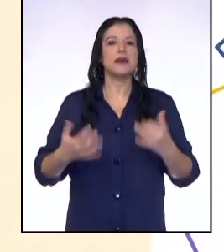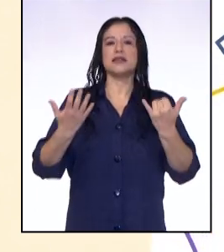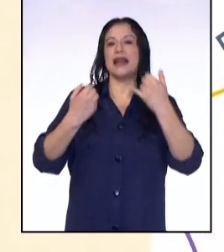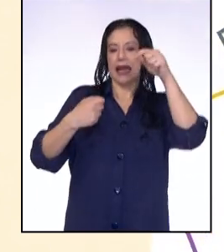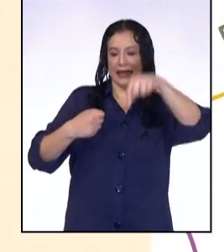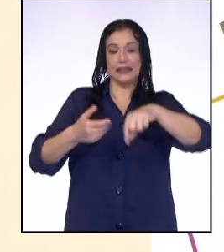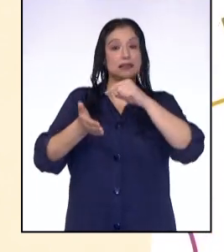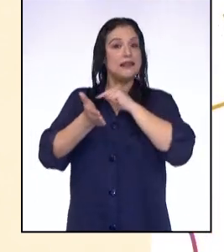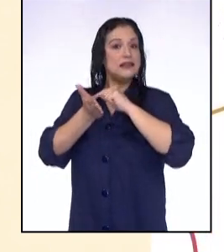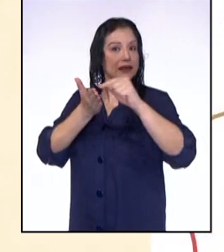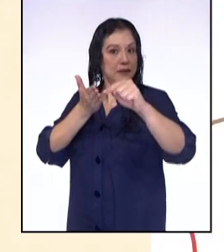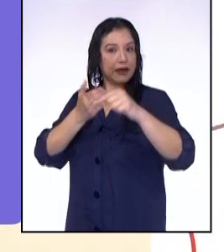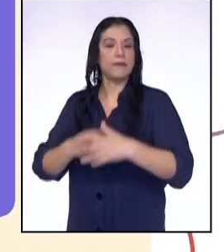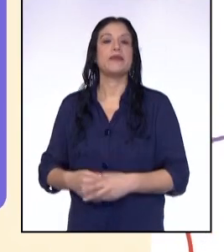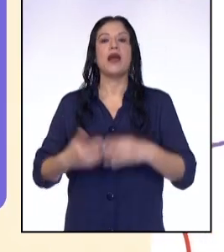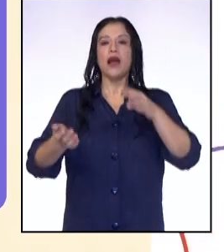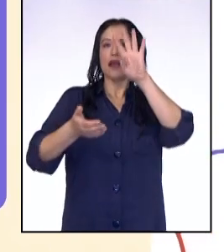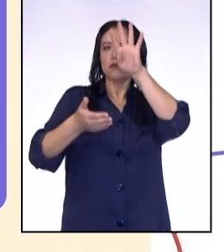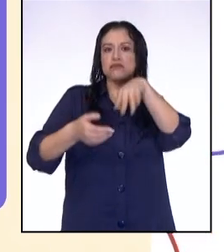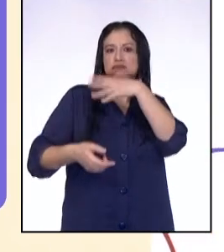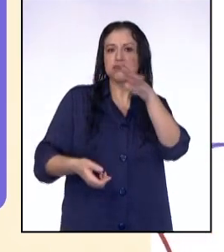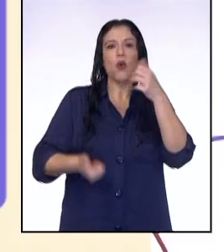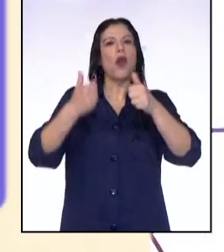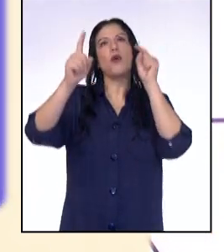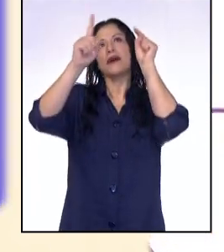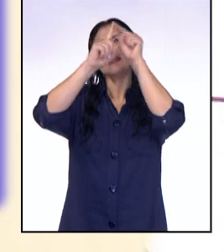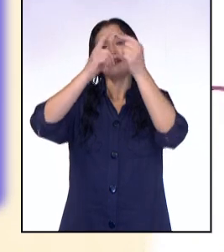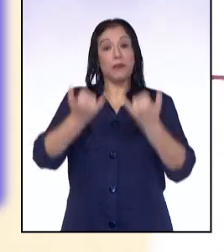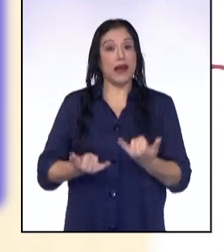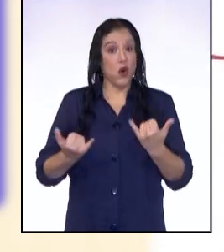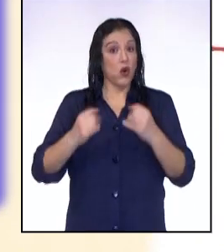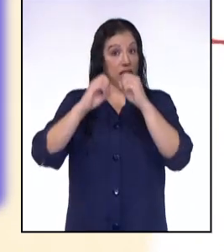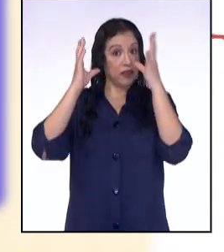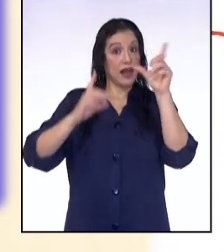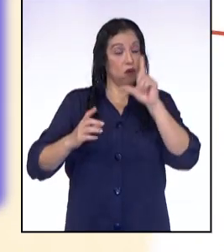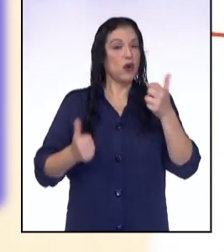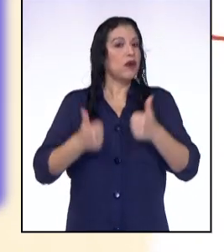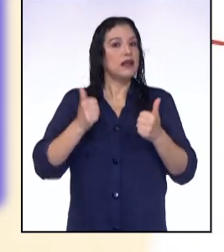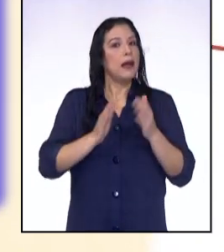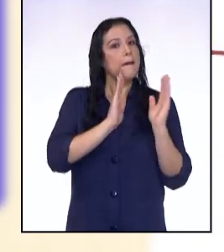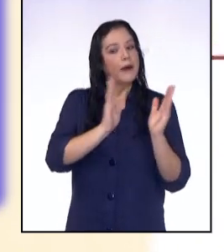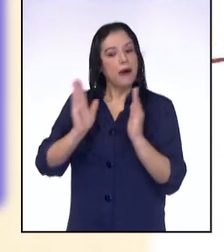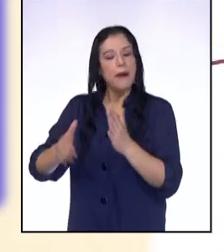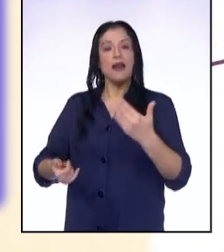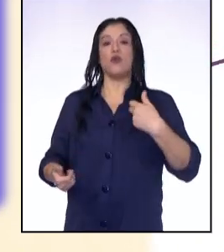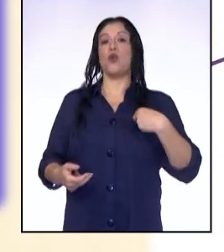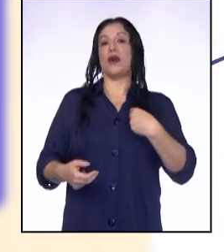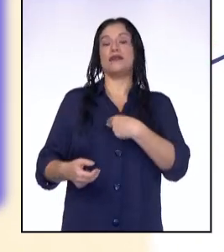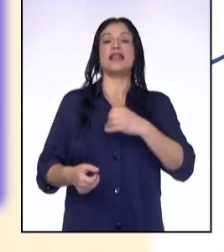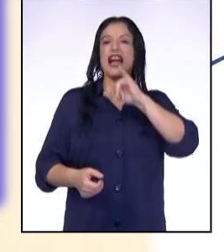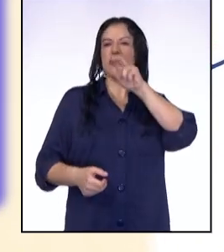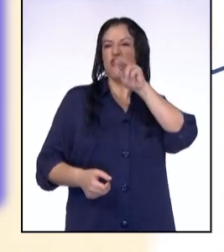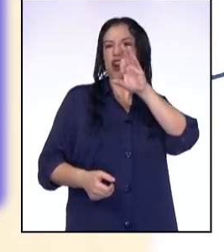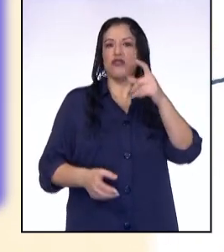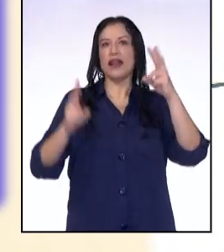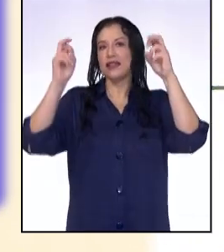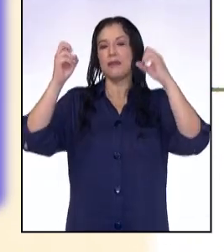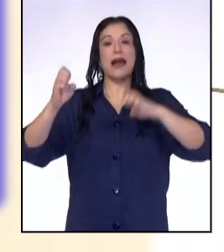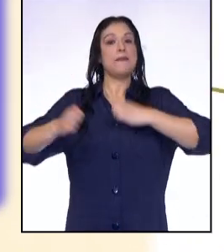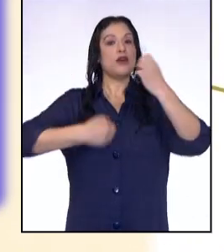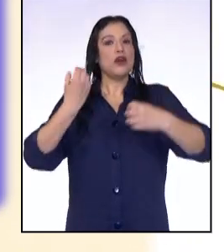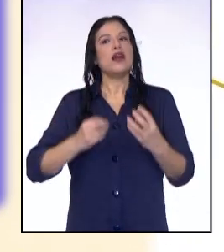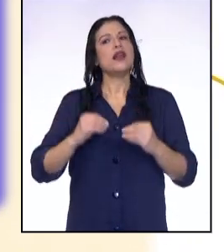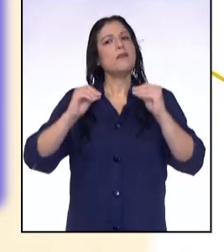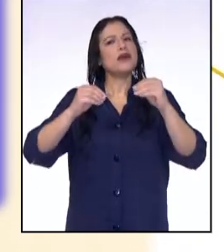a esta semana. Según el cronograma, nuestro objetivo para hoy es planificar nuestra infografía sobre nuestras emociones y las